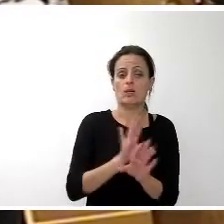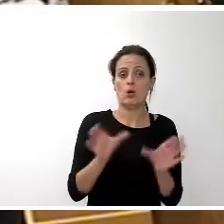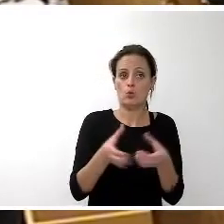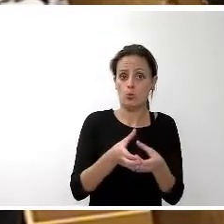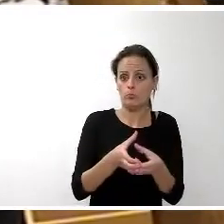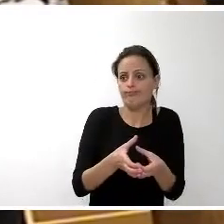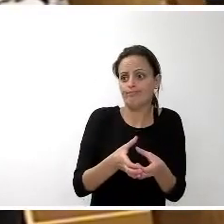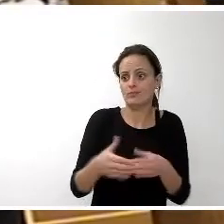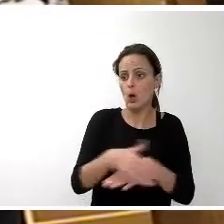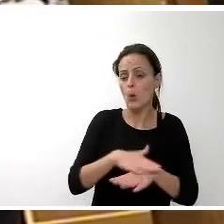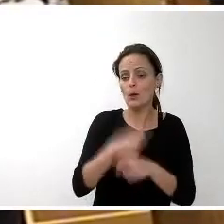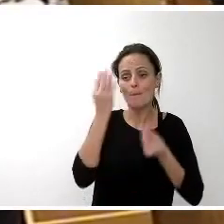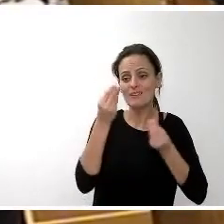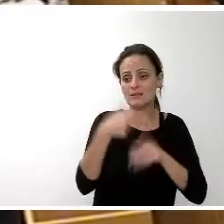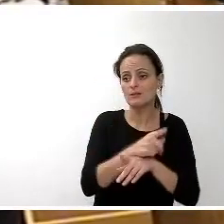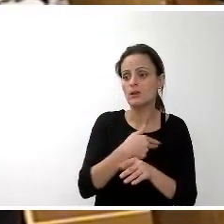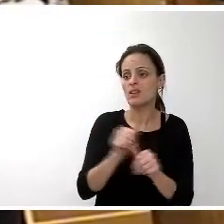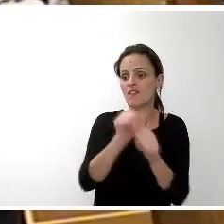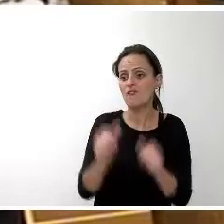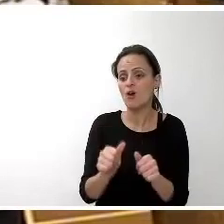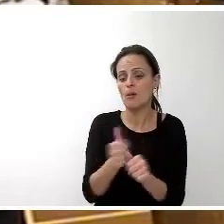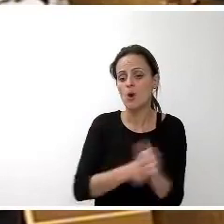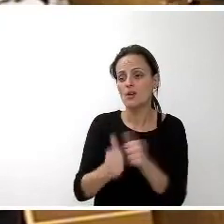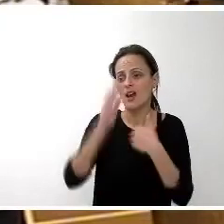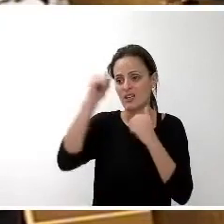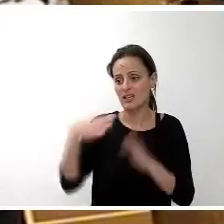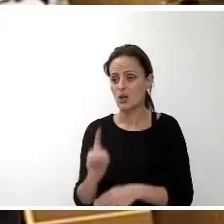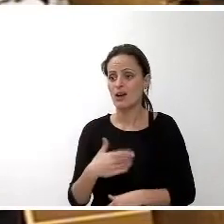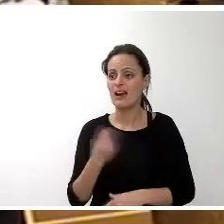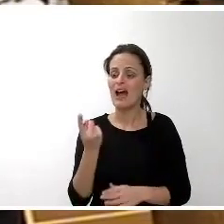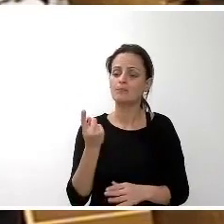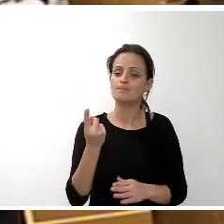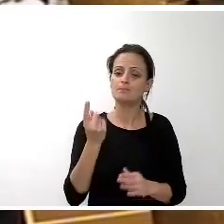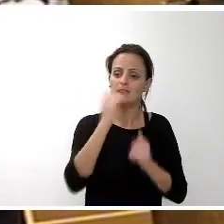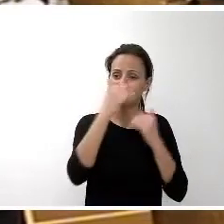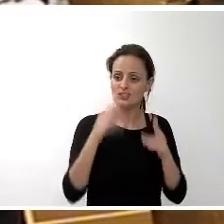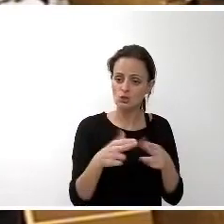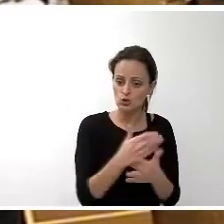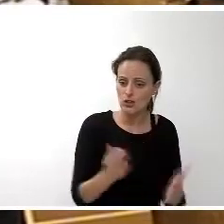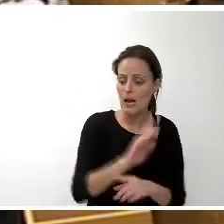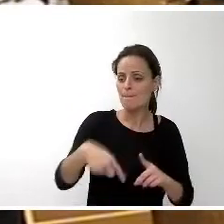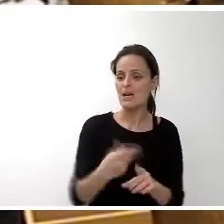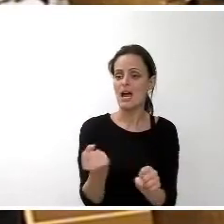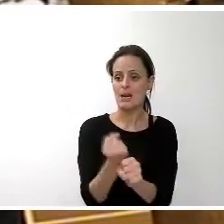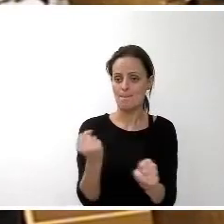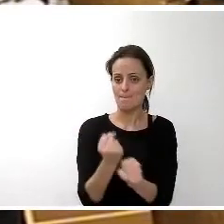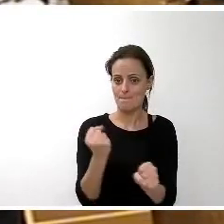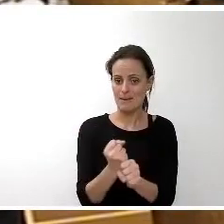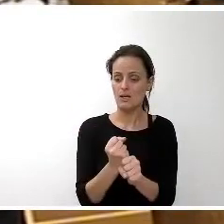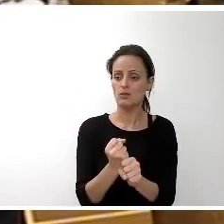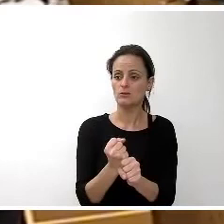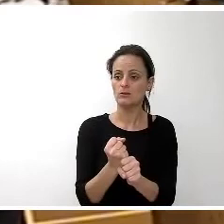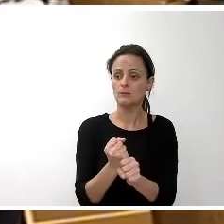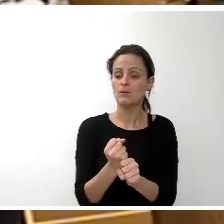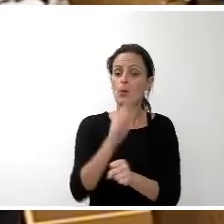la acción social que no solo la asistencia social el empleo cuatro